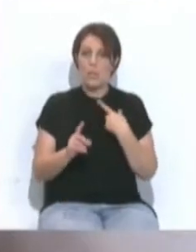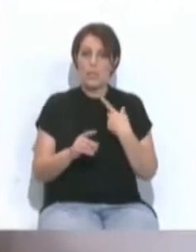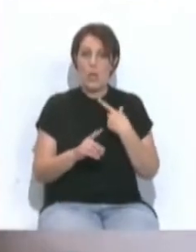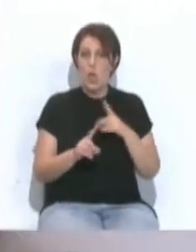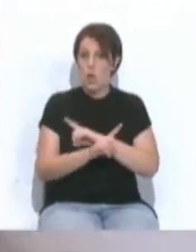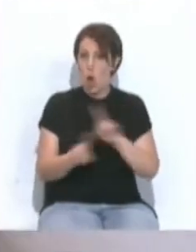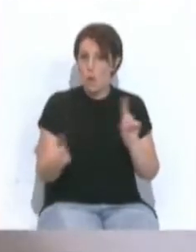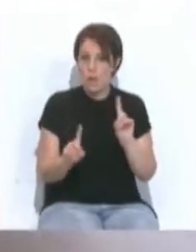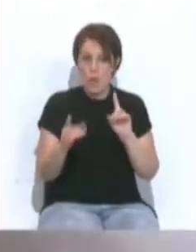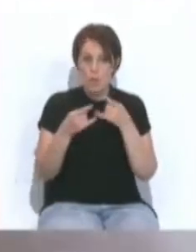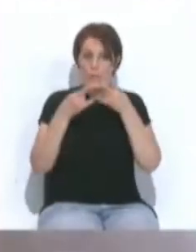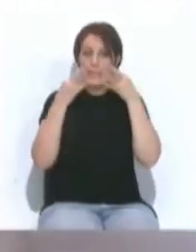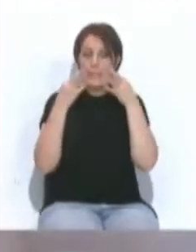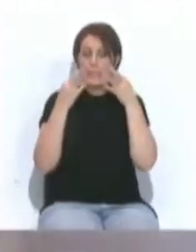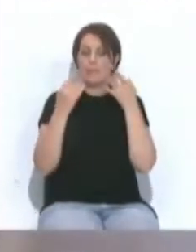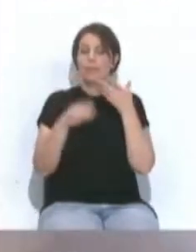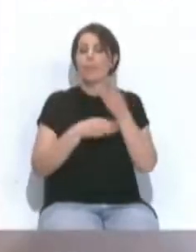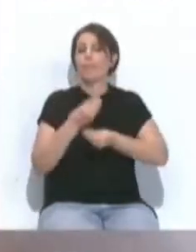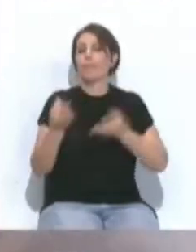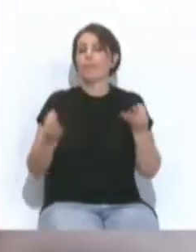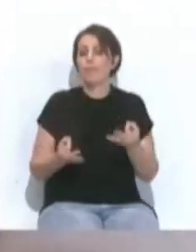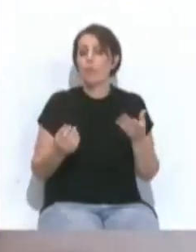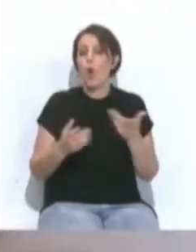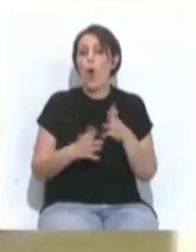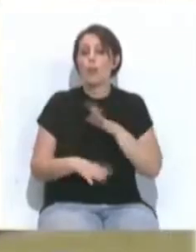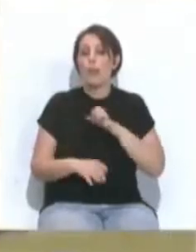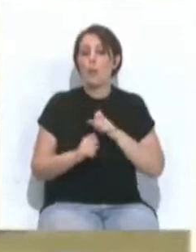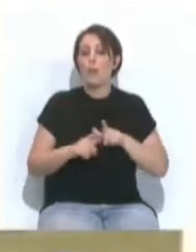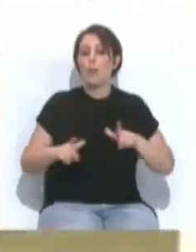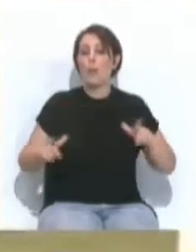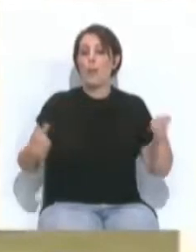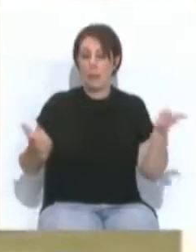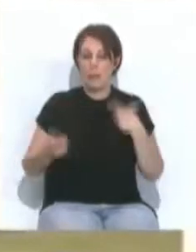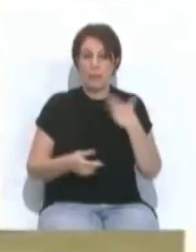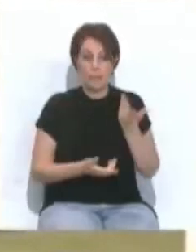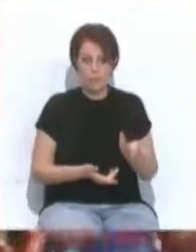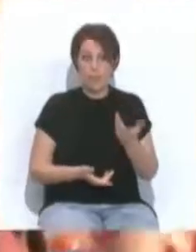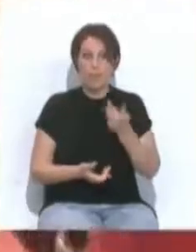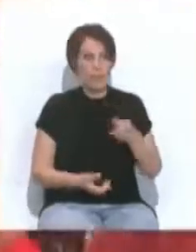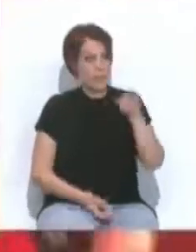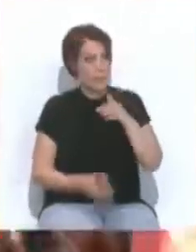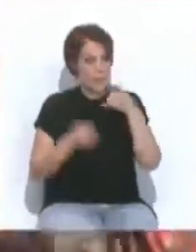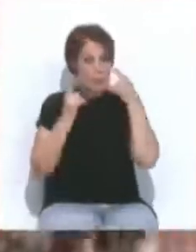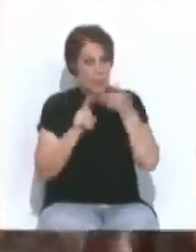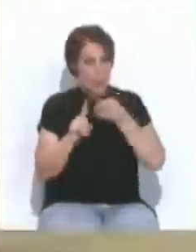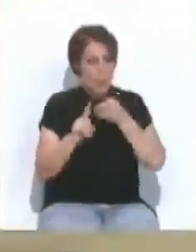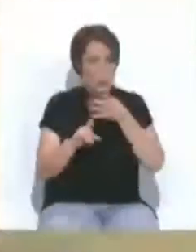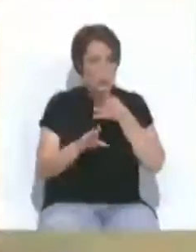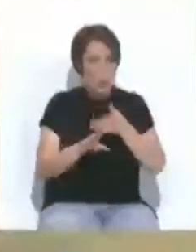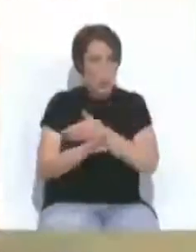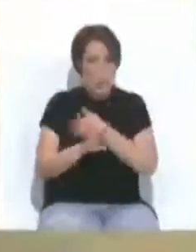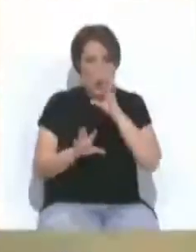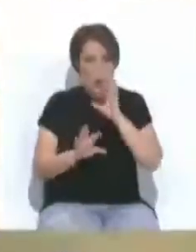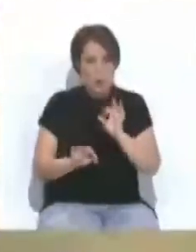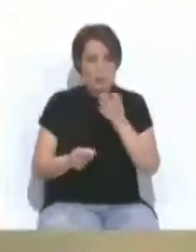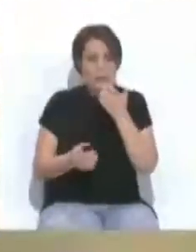prohibición ya de usar la mascarilla, aumenten los contagios. Por ello, se vuelve a insistir en el uso de la mascarilla como medida preventiva